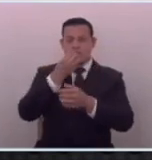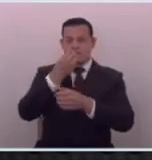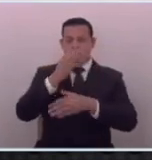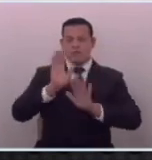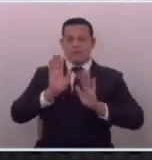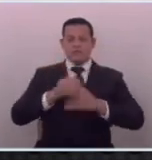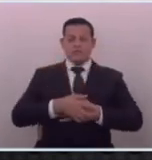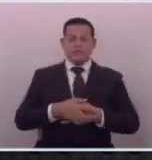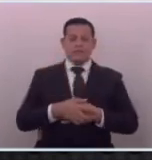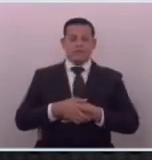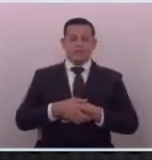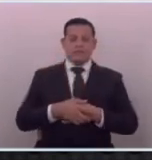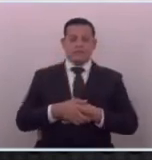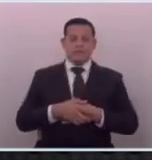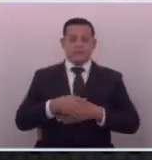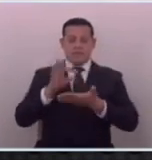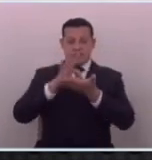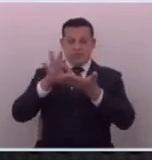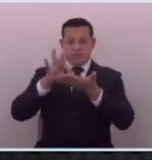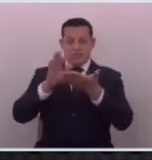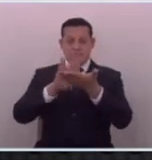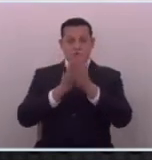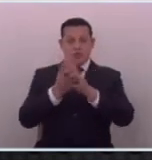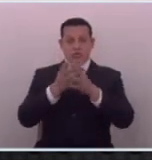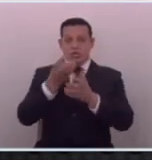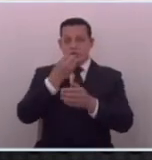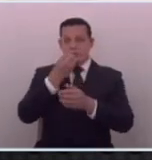frijoles y tortillas frijoles y tortillas